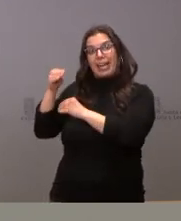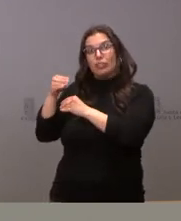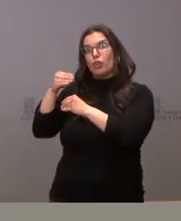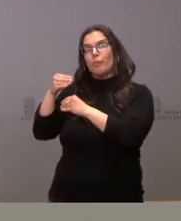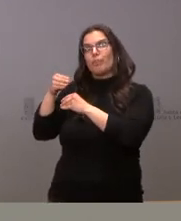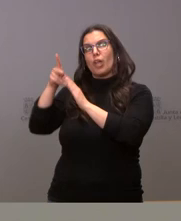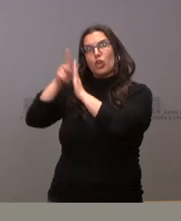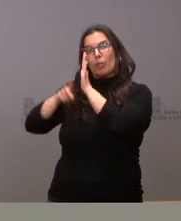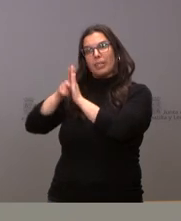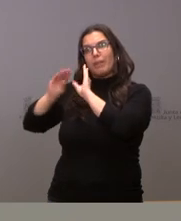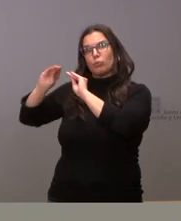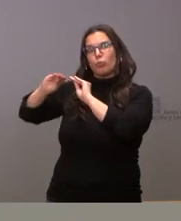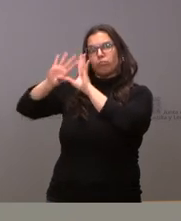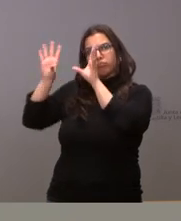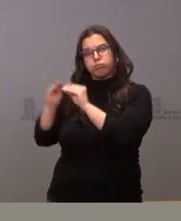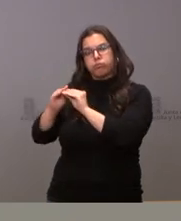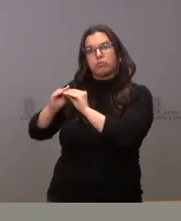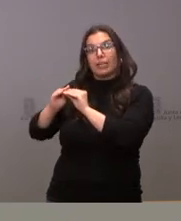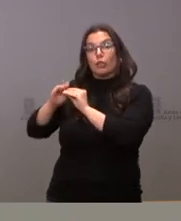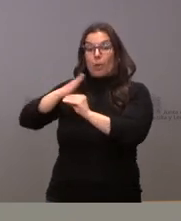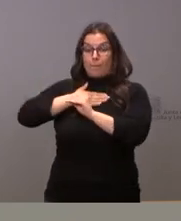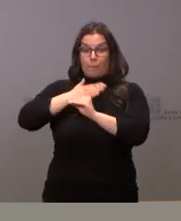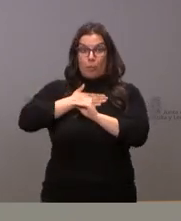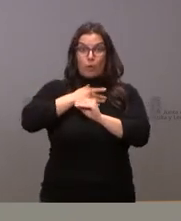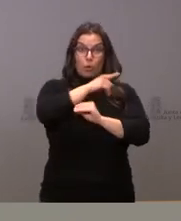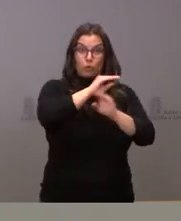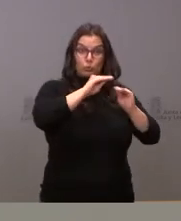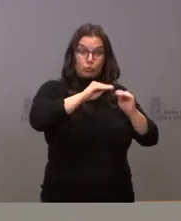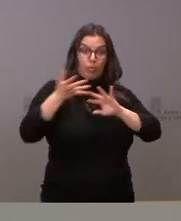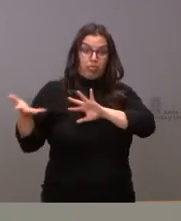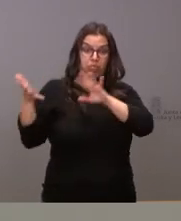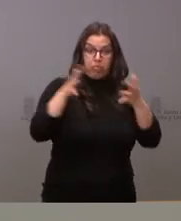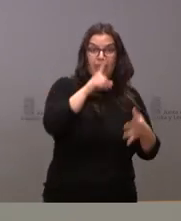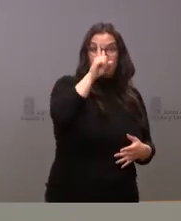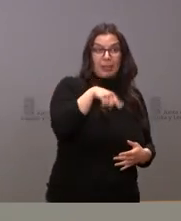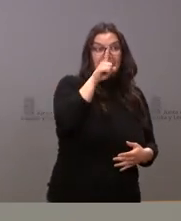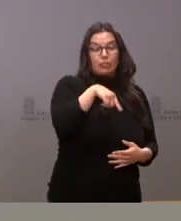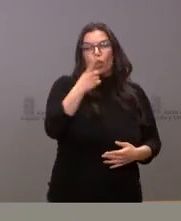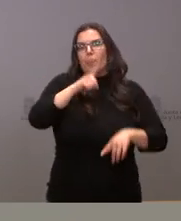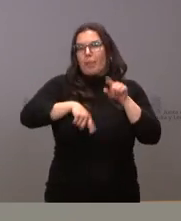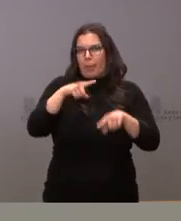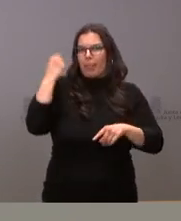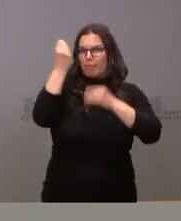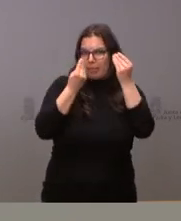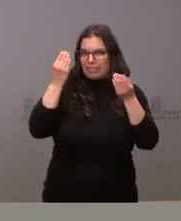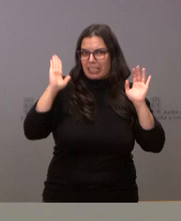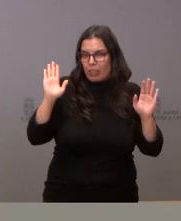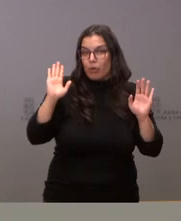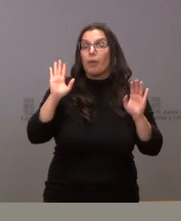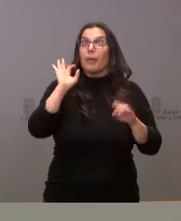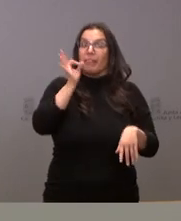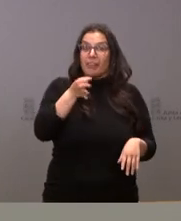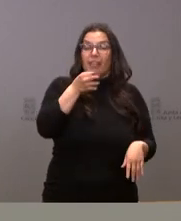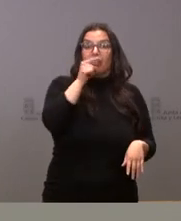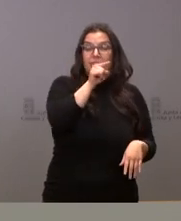normativa lo haremos también para las tramitaciones propias en el ámbito autonómico o no que queda abierta la puerta pero sí que es verdad lo que usted señala que los demás